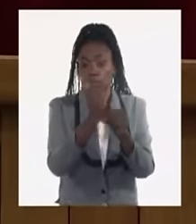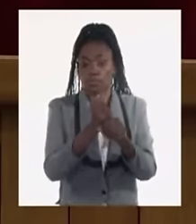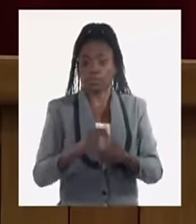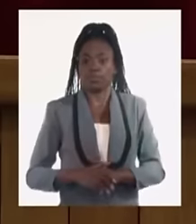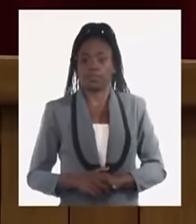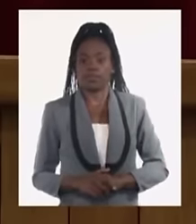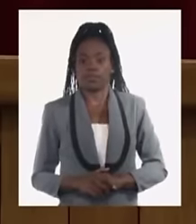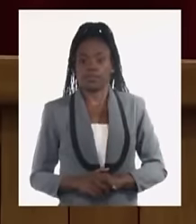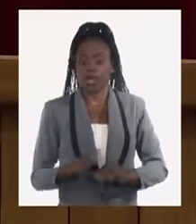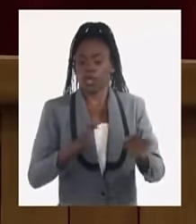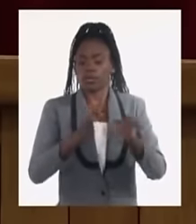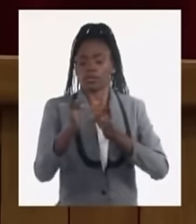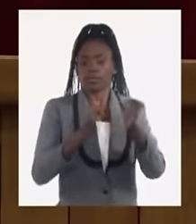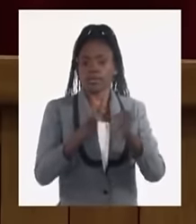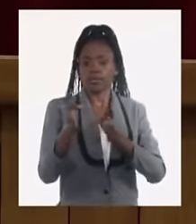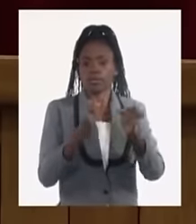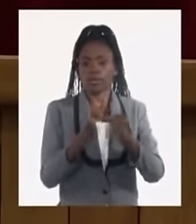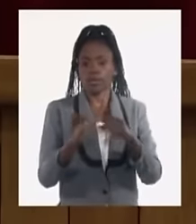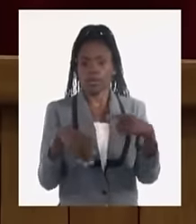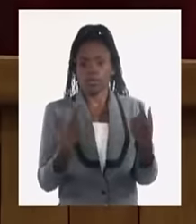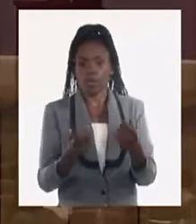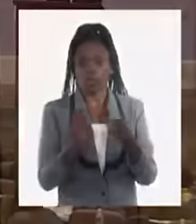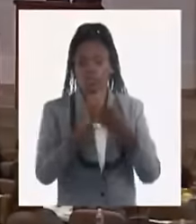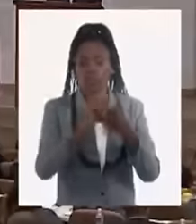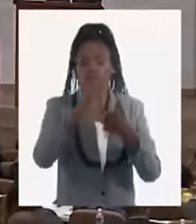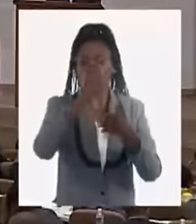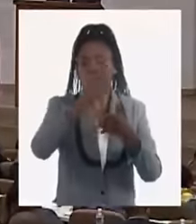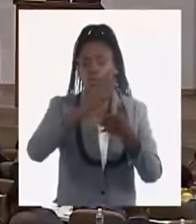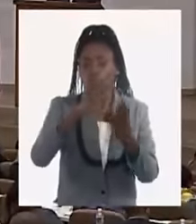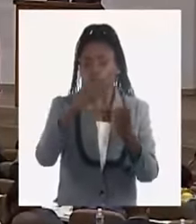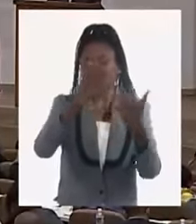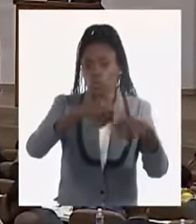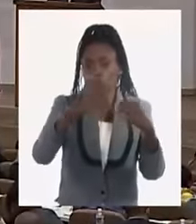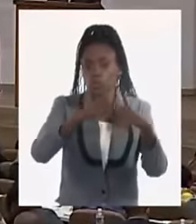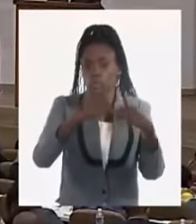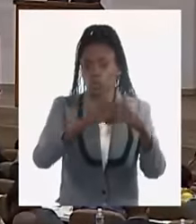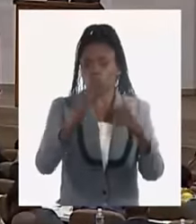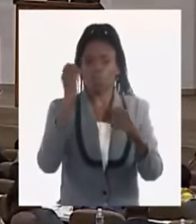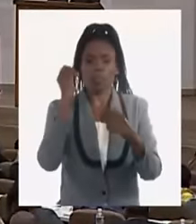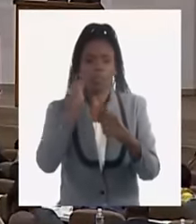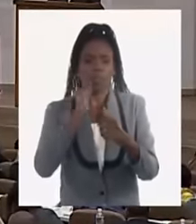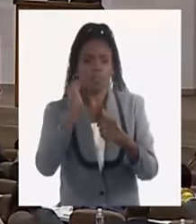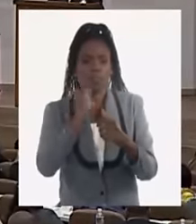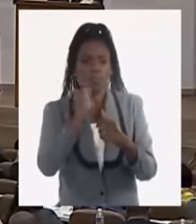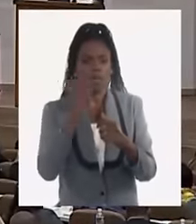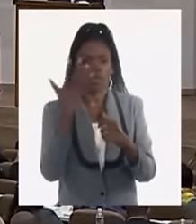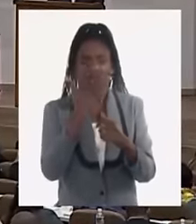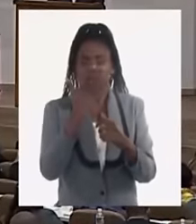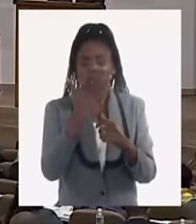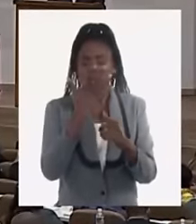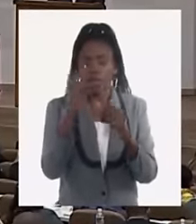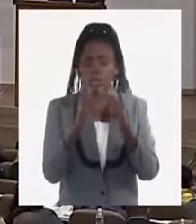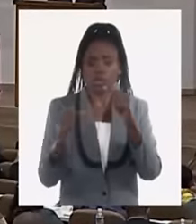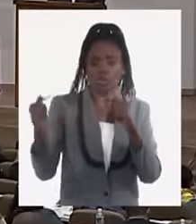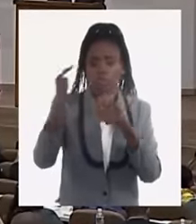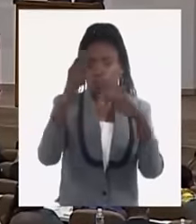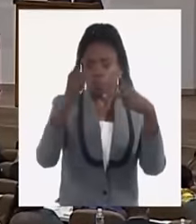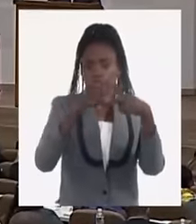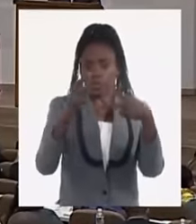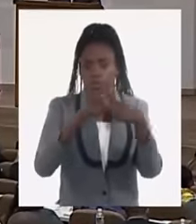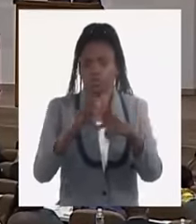ni del funcionamiento eficiente de los sectores productivos, fundamentalmente el sector primario que tanto